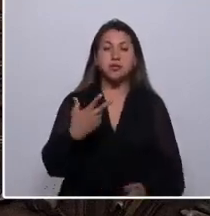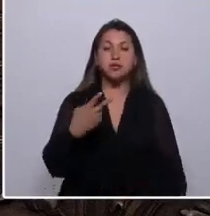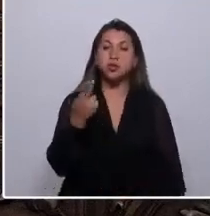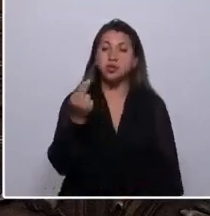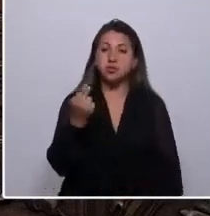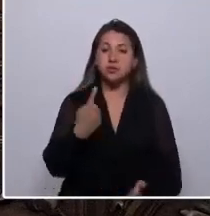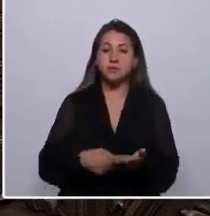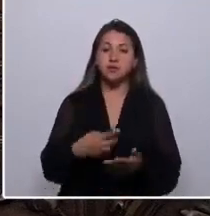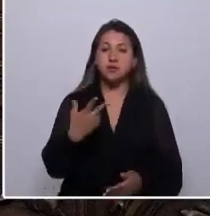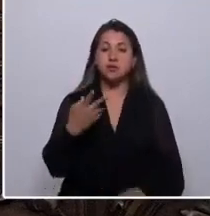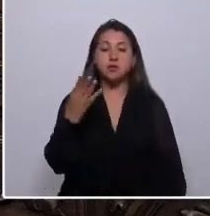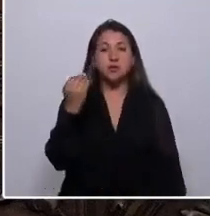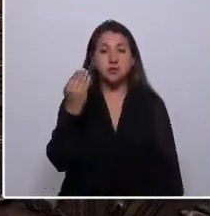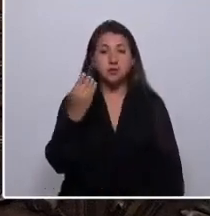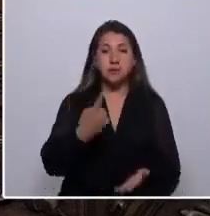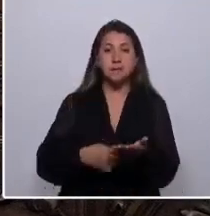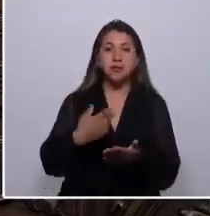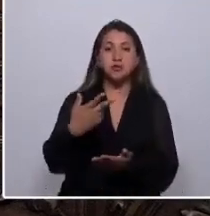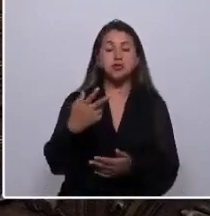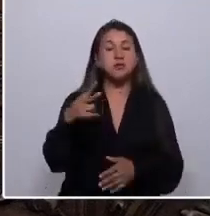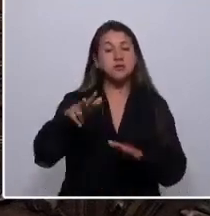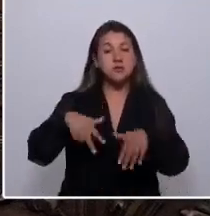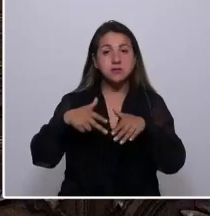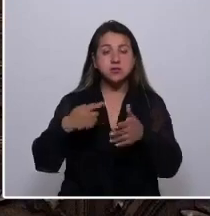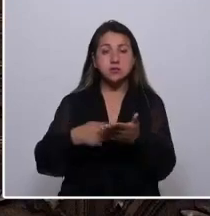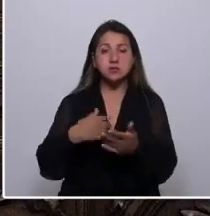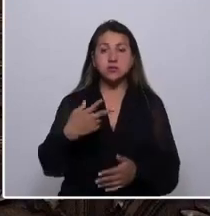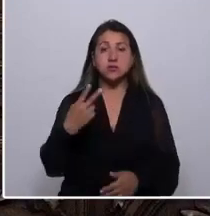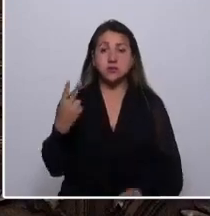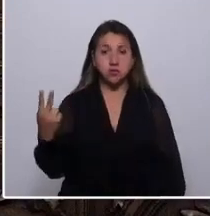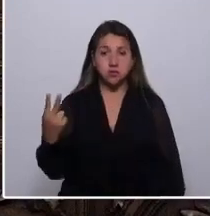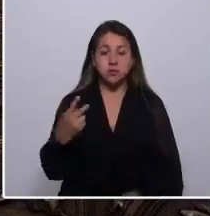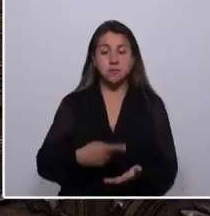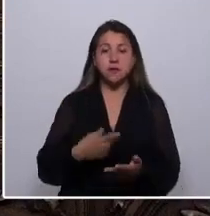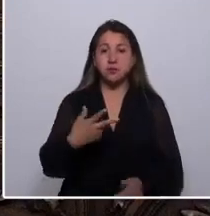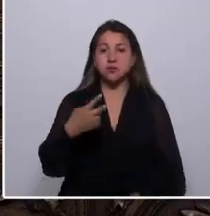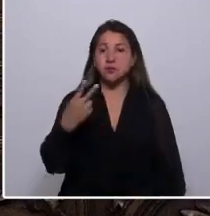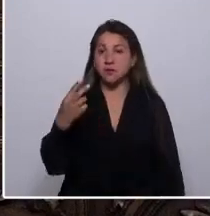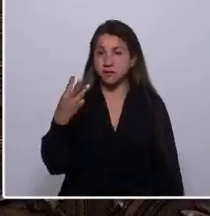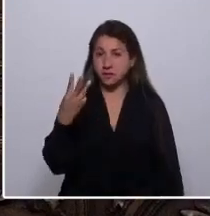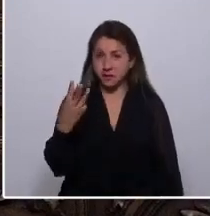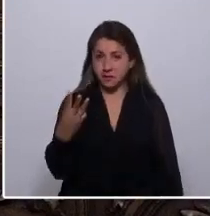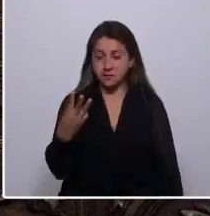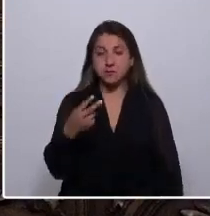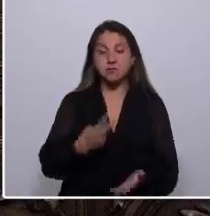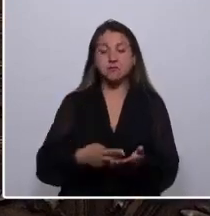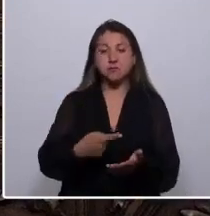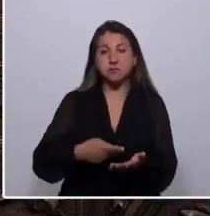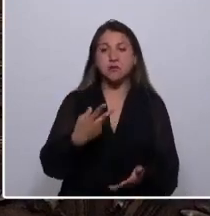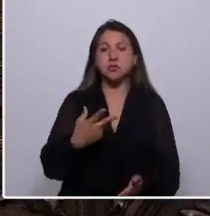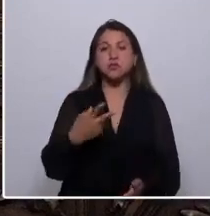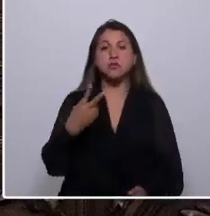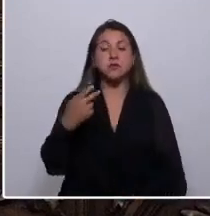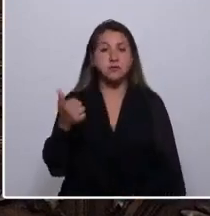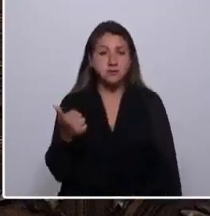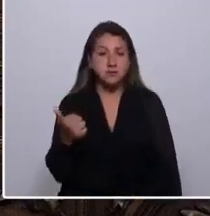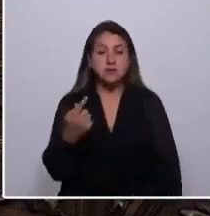1814, 1818, 1822, 1823, 1826,